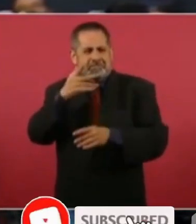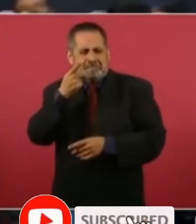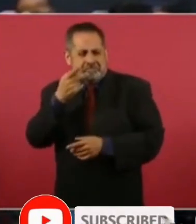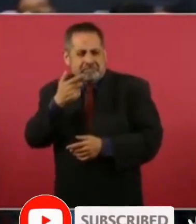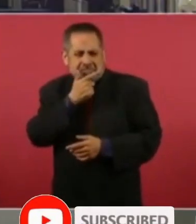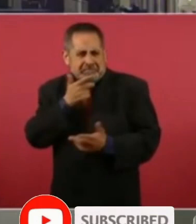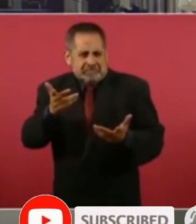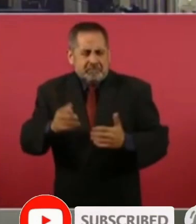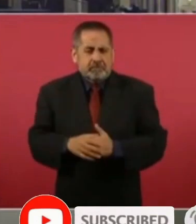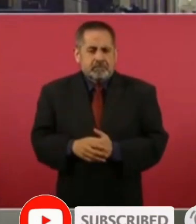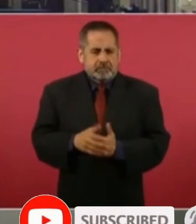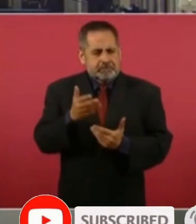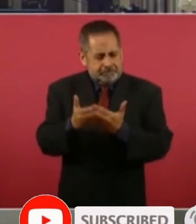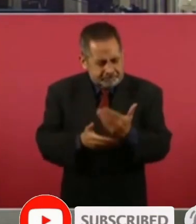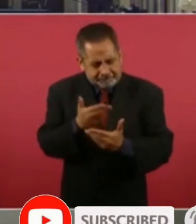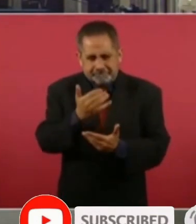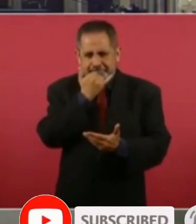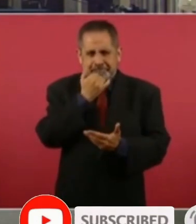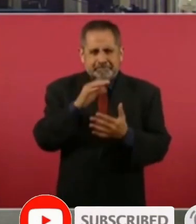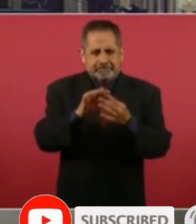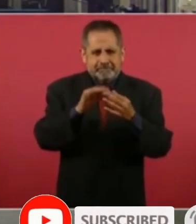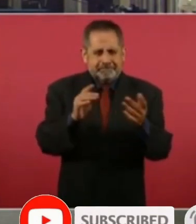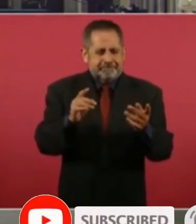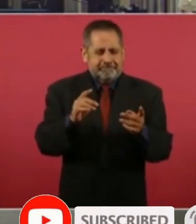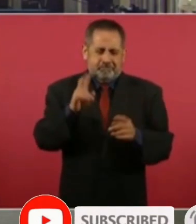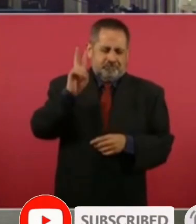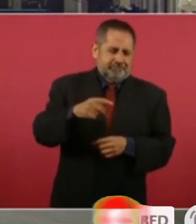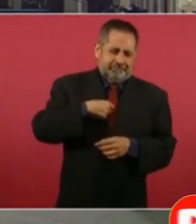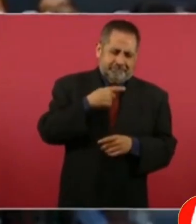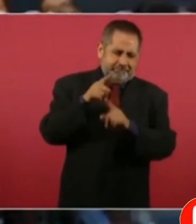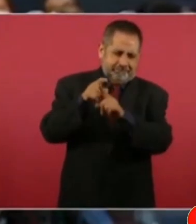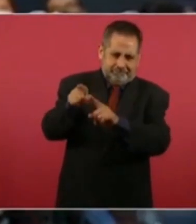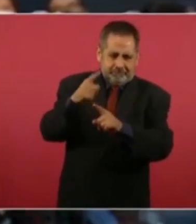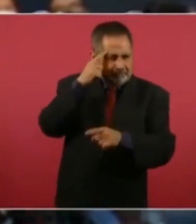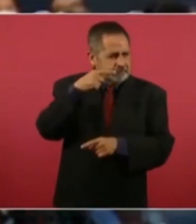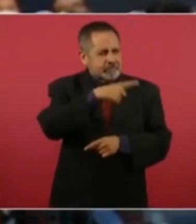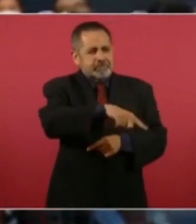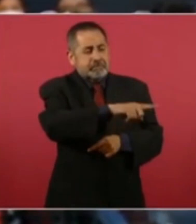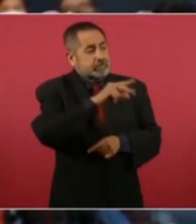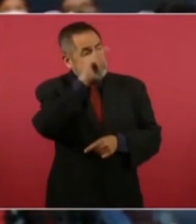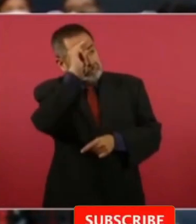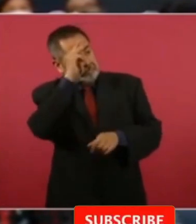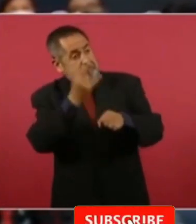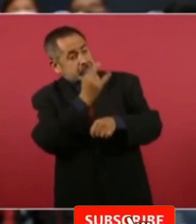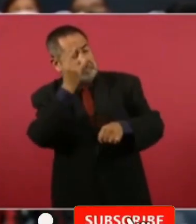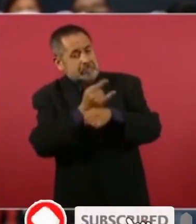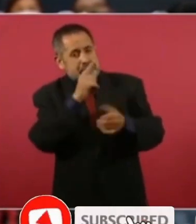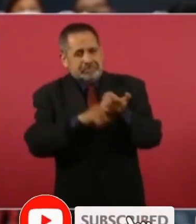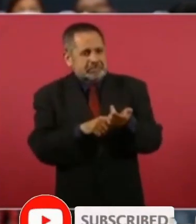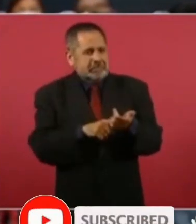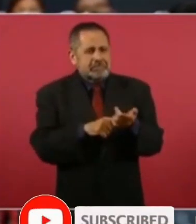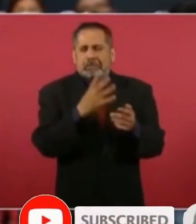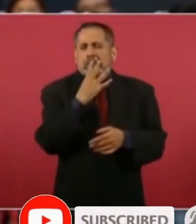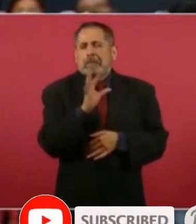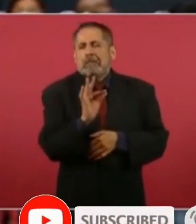presidente le ofrezco una disculpa por el sarcasmo pero es increíble que los analistas se fijen se fijen en